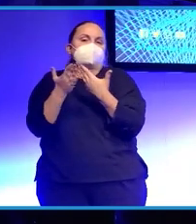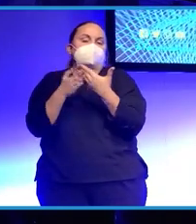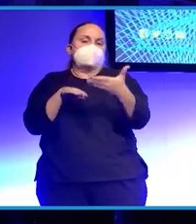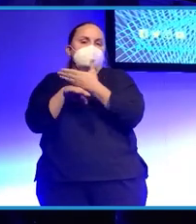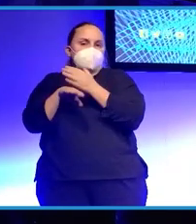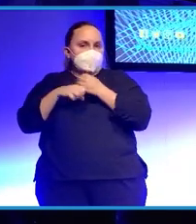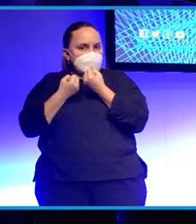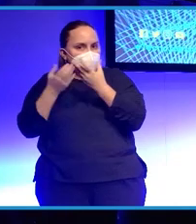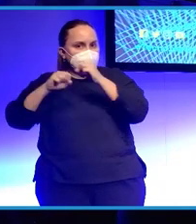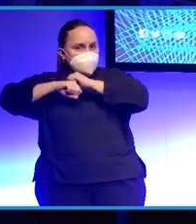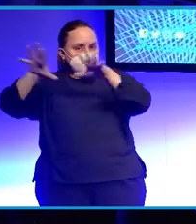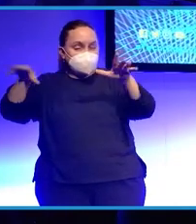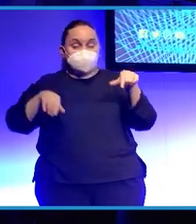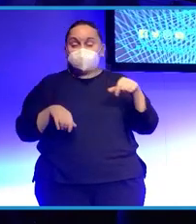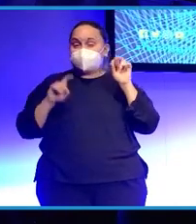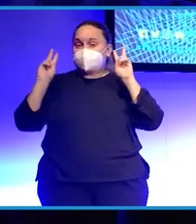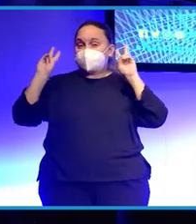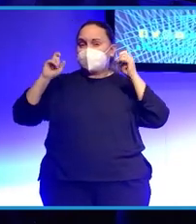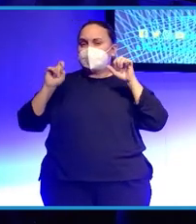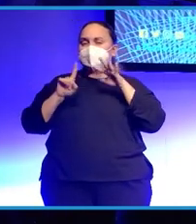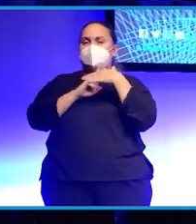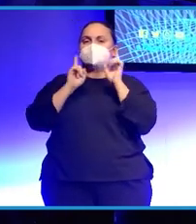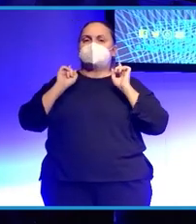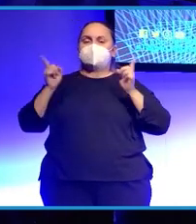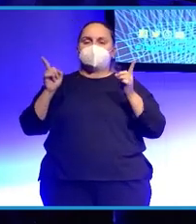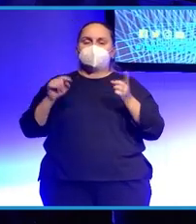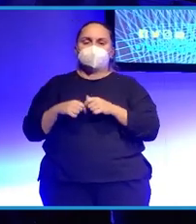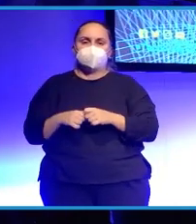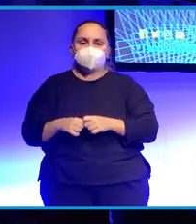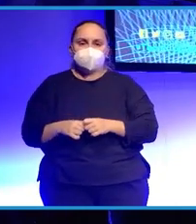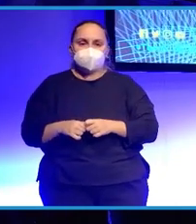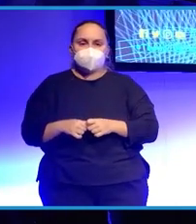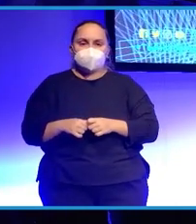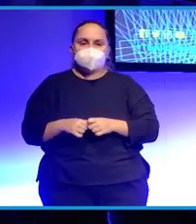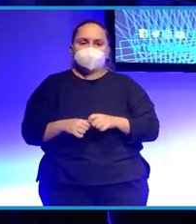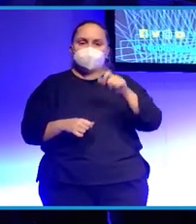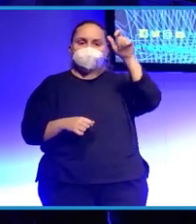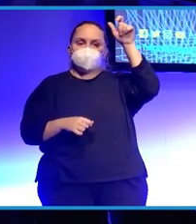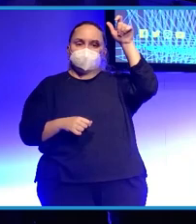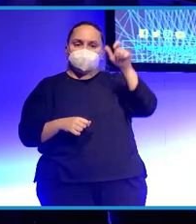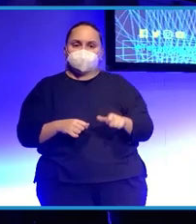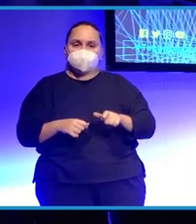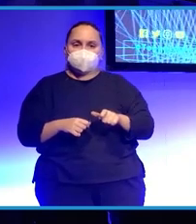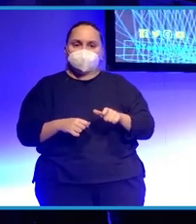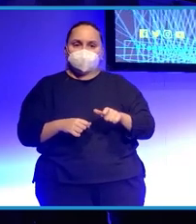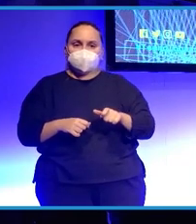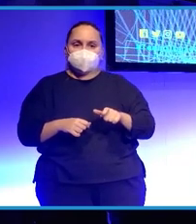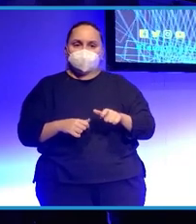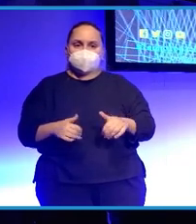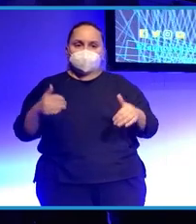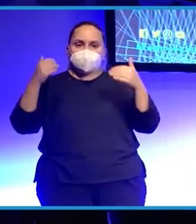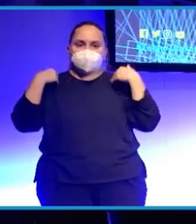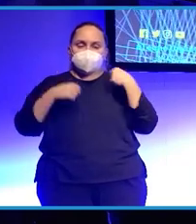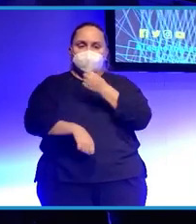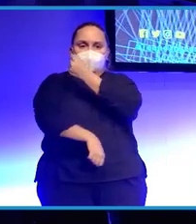Por ejemplo, yo sigo muchísimo el caso de Kyrie Irving con el tema de la dichosa vacuna y claro, puedes leer un